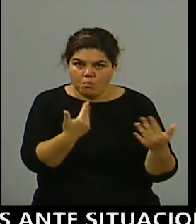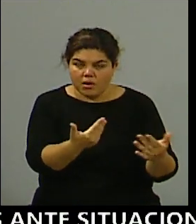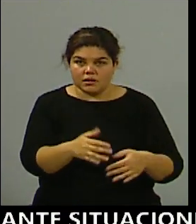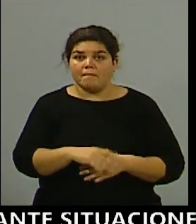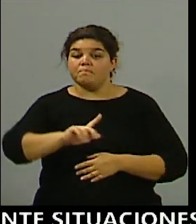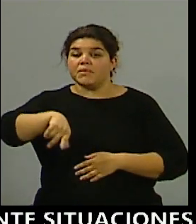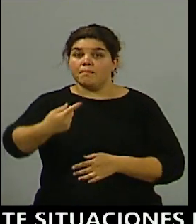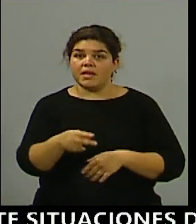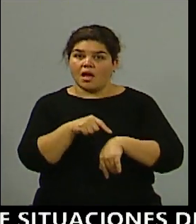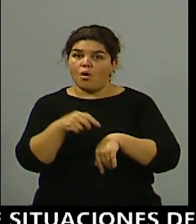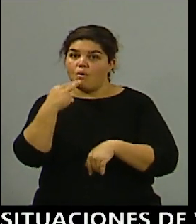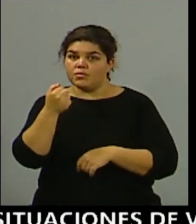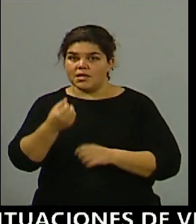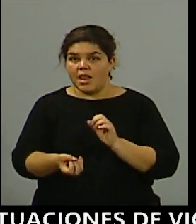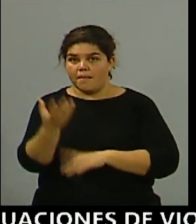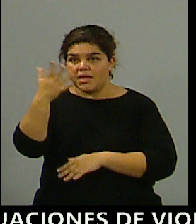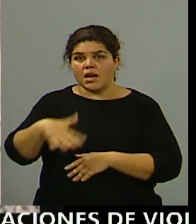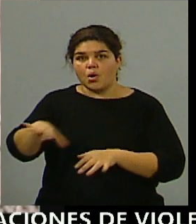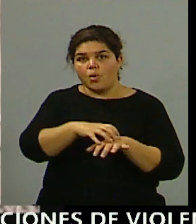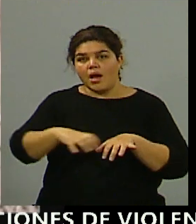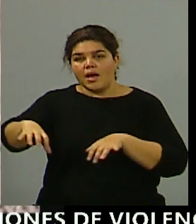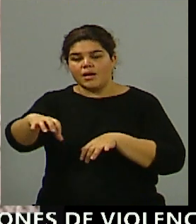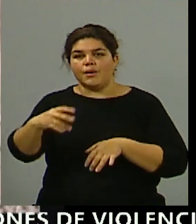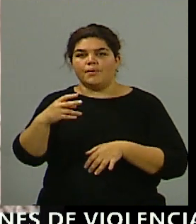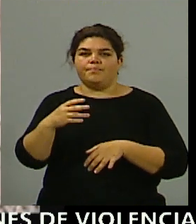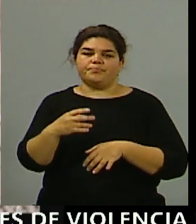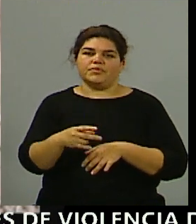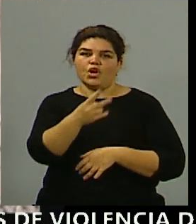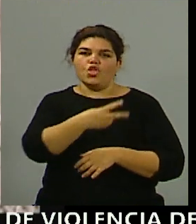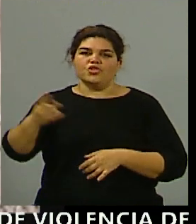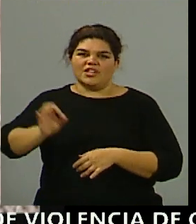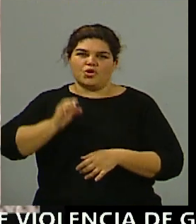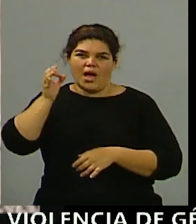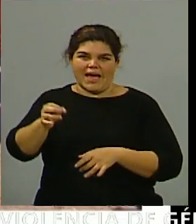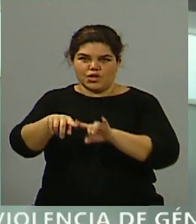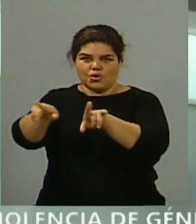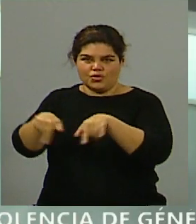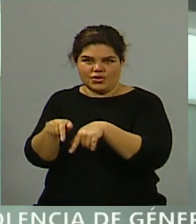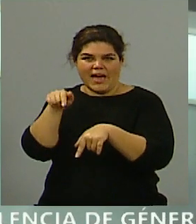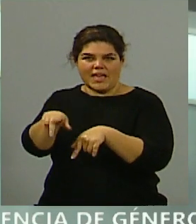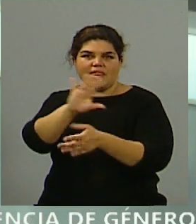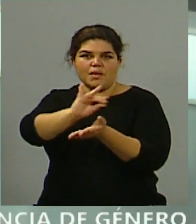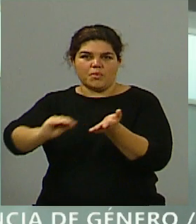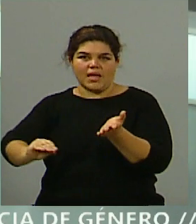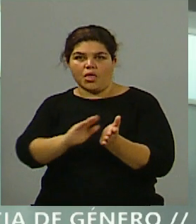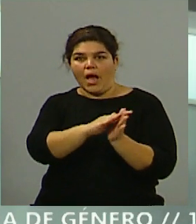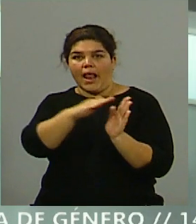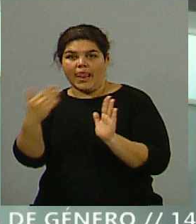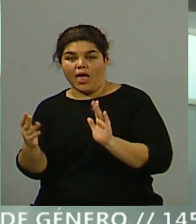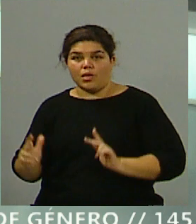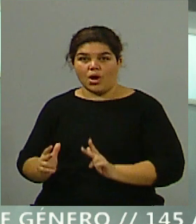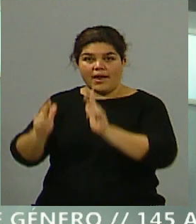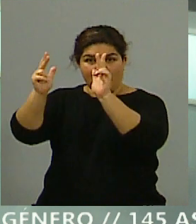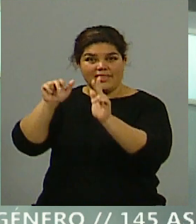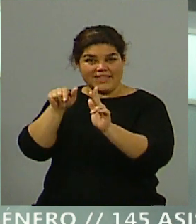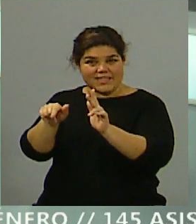Legislatura Provincial, en el Salón del Bicentenario del Anexo de la Cámara de Diputados, o sea, es el edificio nuevo que tiene la